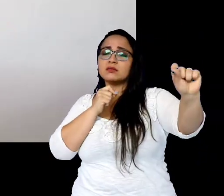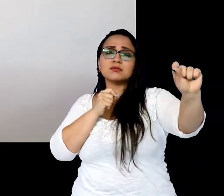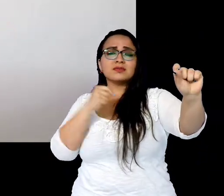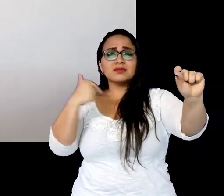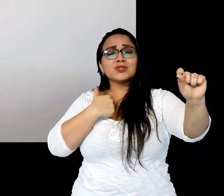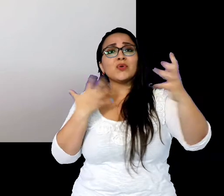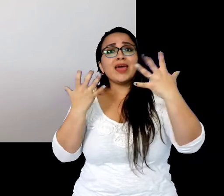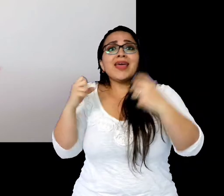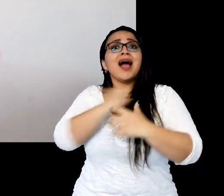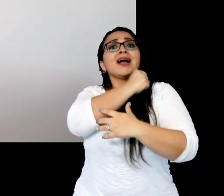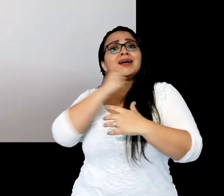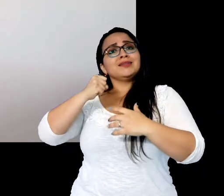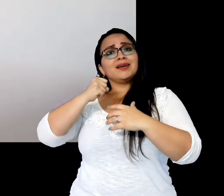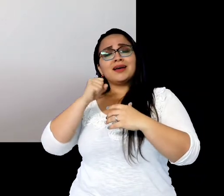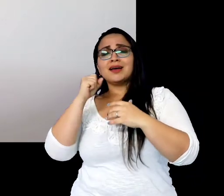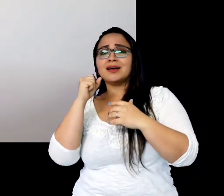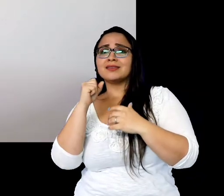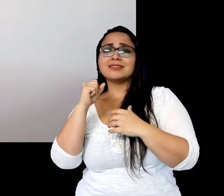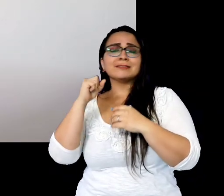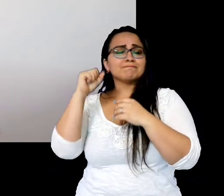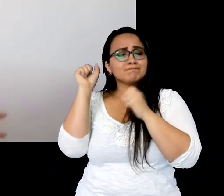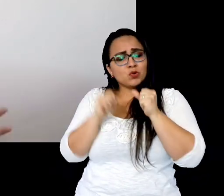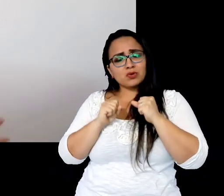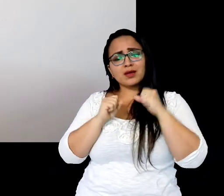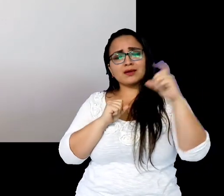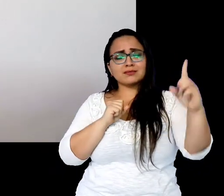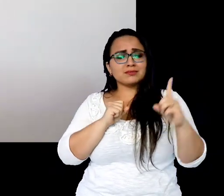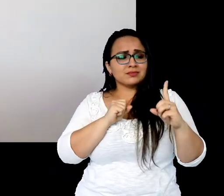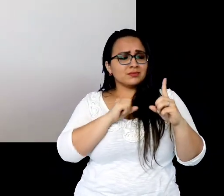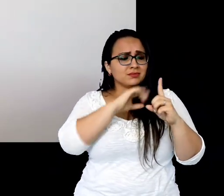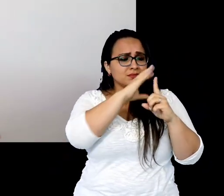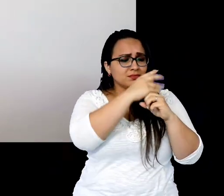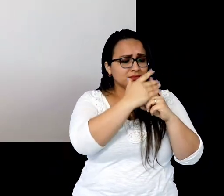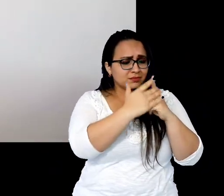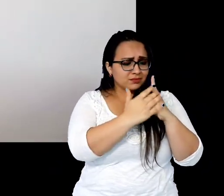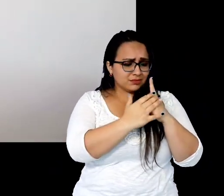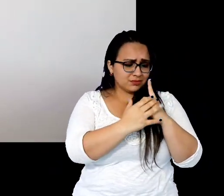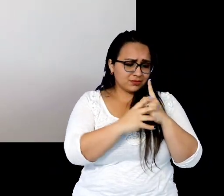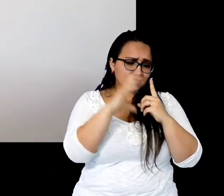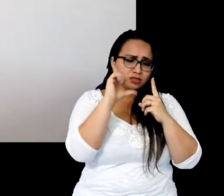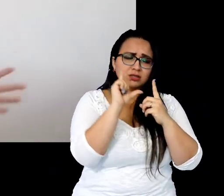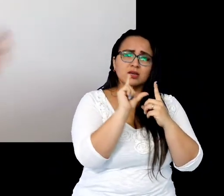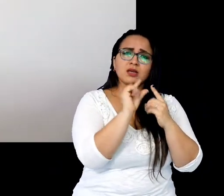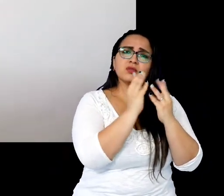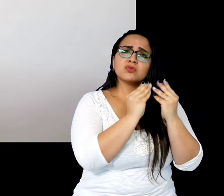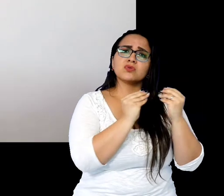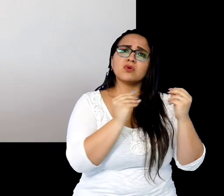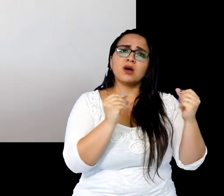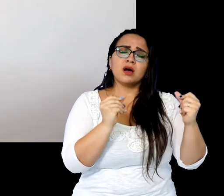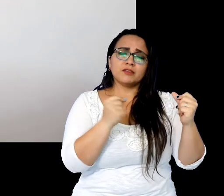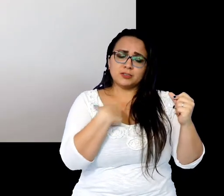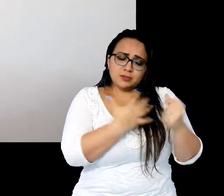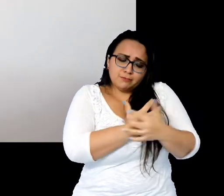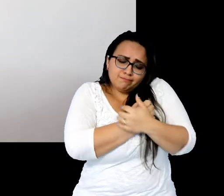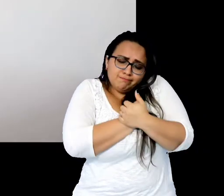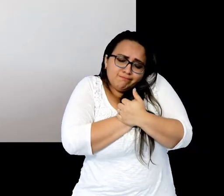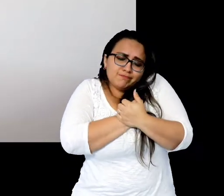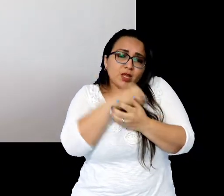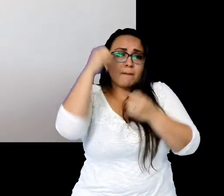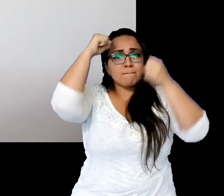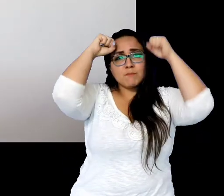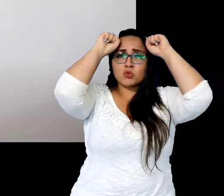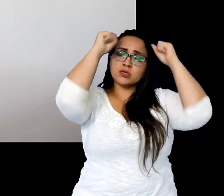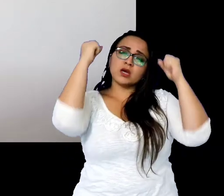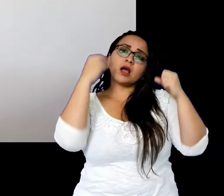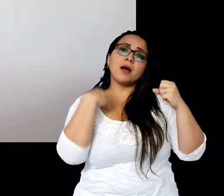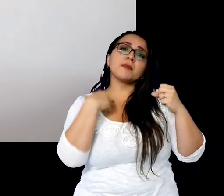cantar, de acariciar a César, diminuto, suave, tibio, la muñeca de trapo que me había hecho a mi madre para